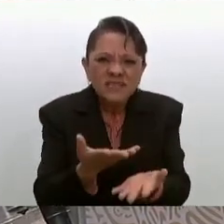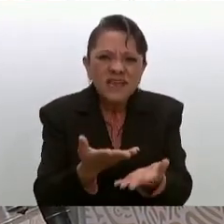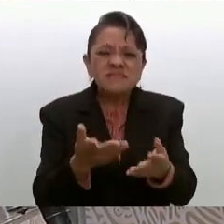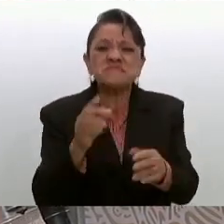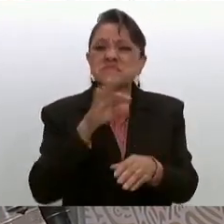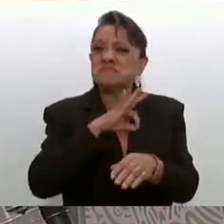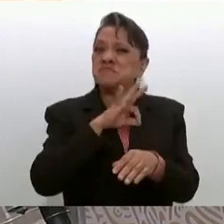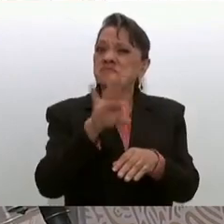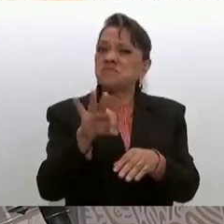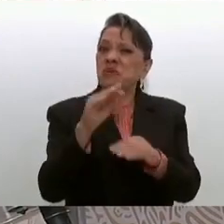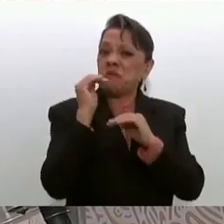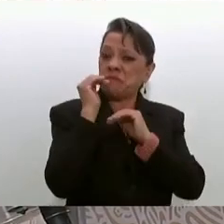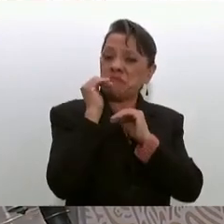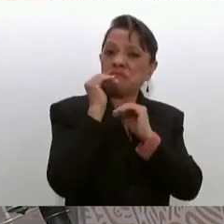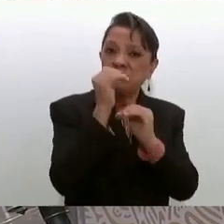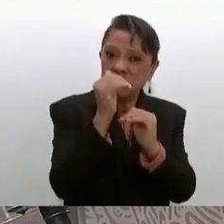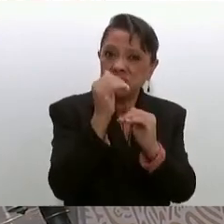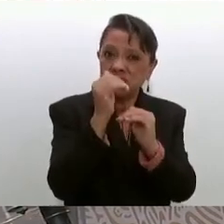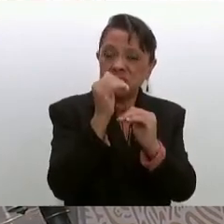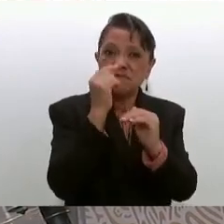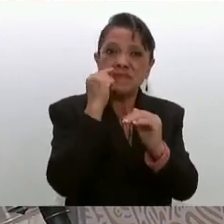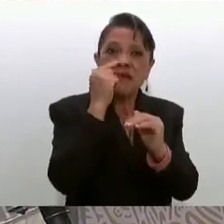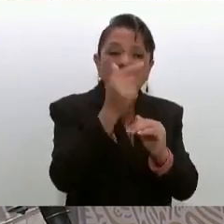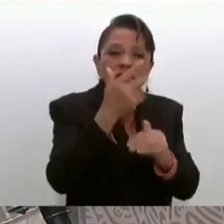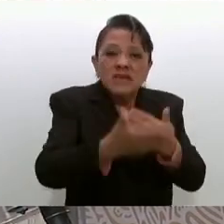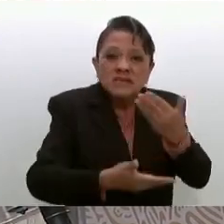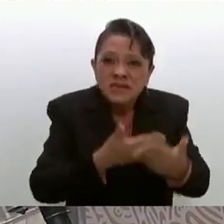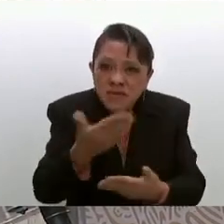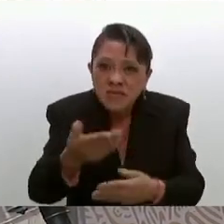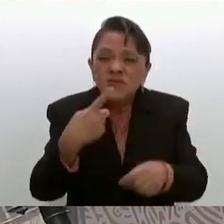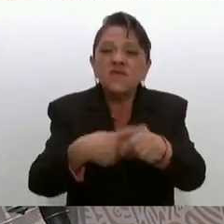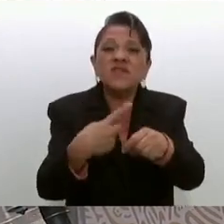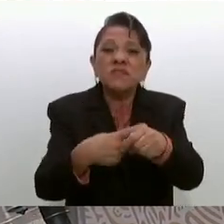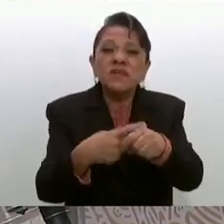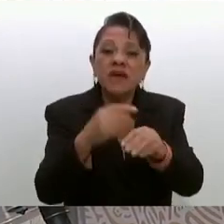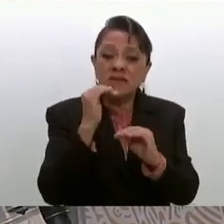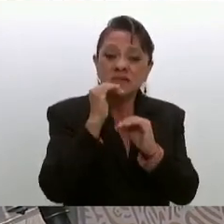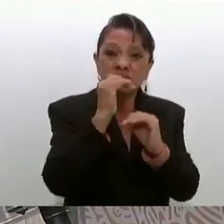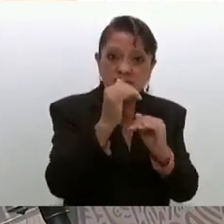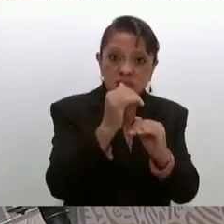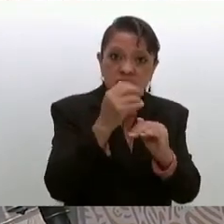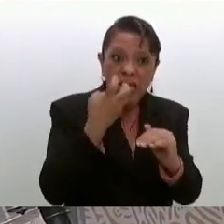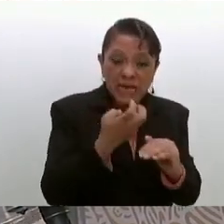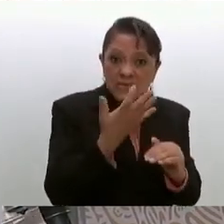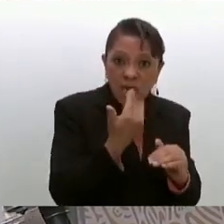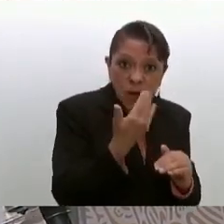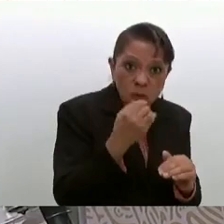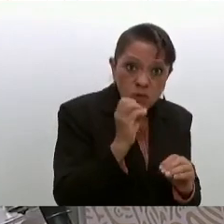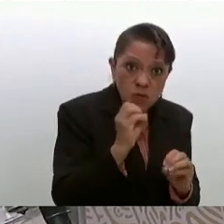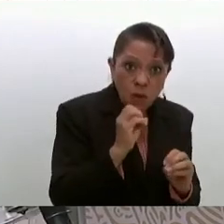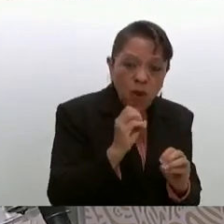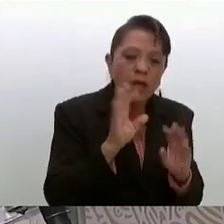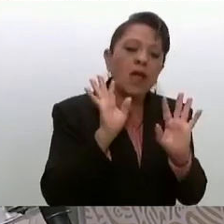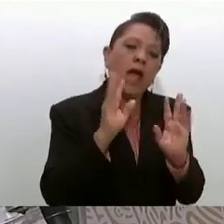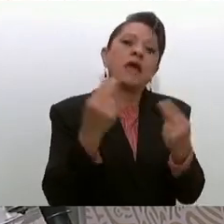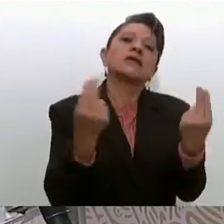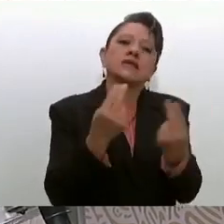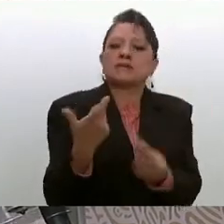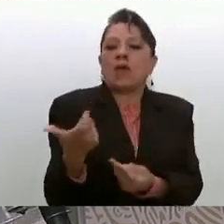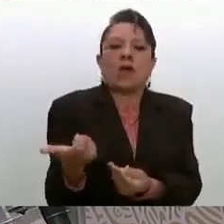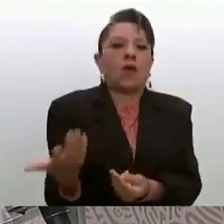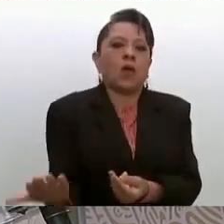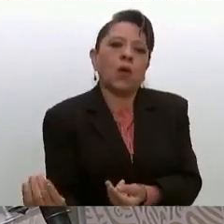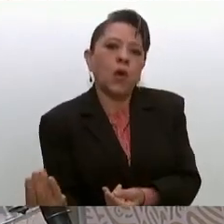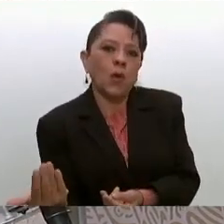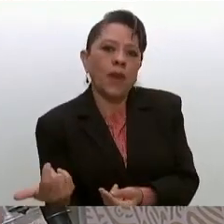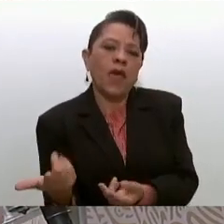catálogo de enfermedades, un catálogo de servicios y después de ese catálogo, si no se cubría, se empezaba a cobrar a la población,